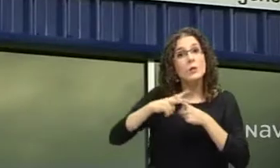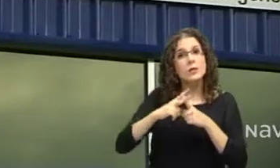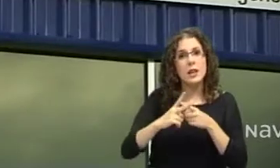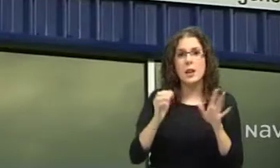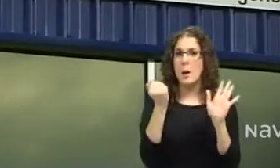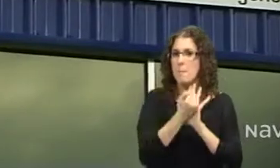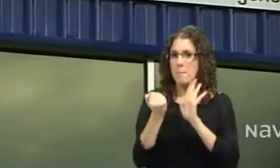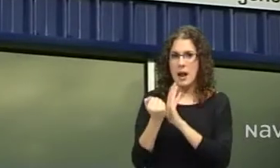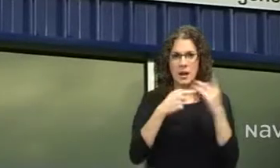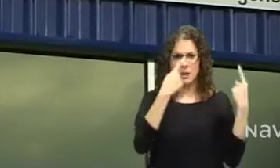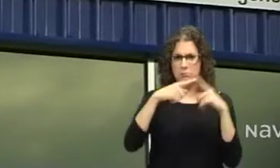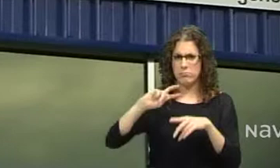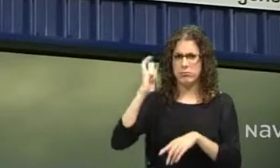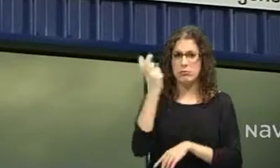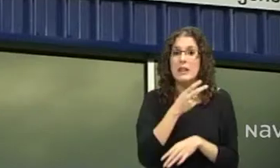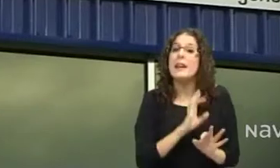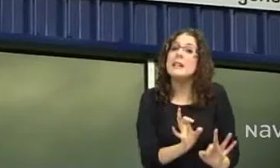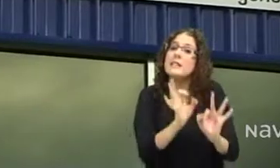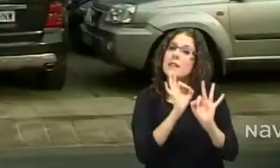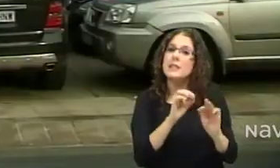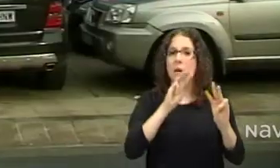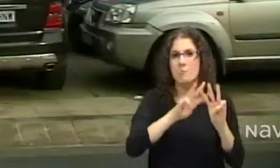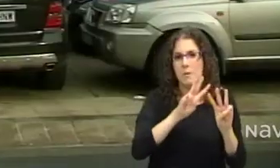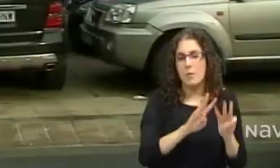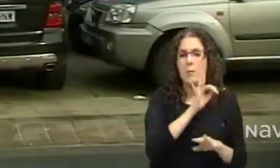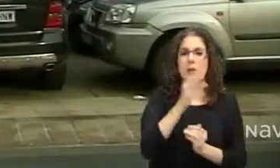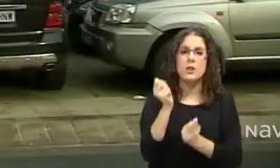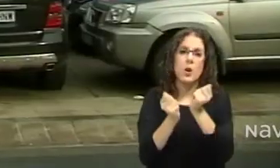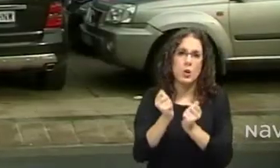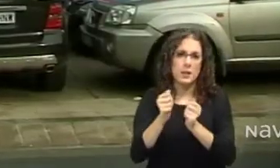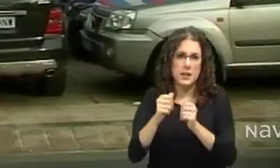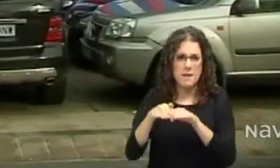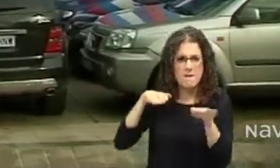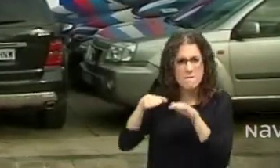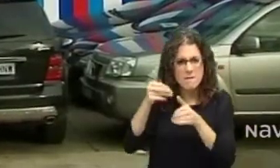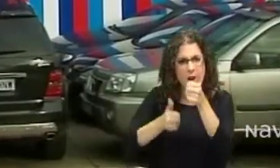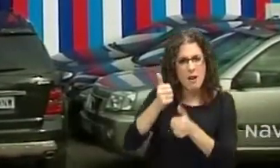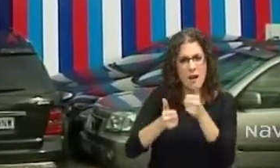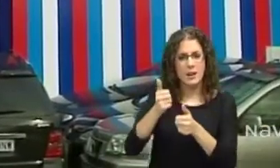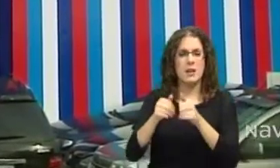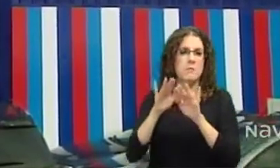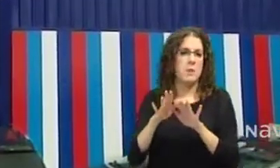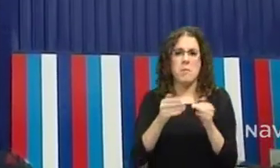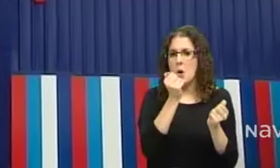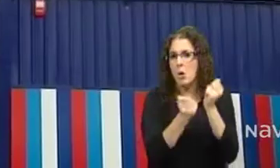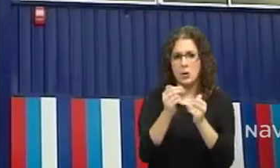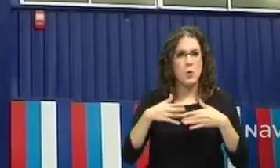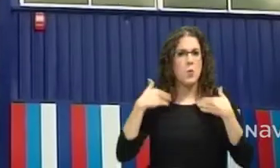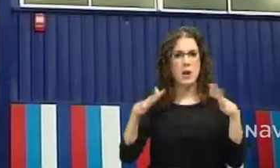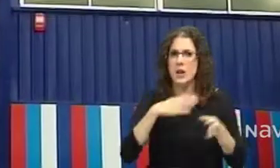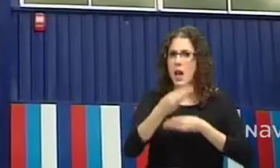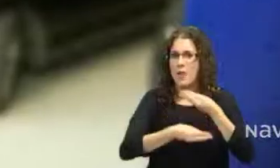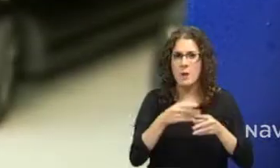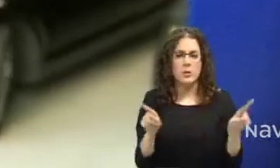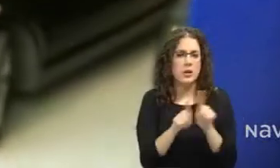especializado en BMW y coches de carreras, pero hago todo tipo de vehículos. Desde un